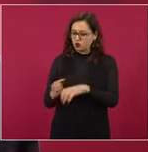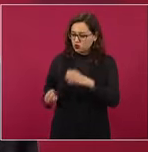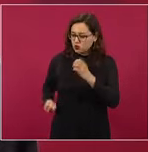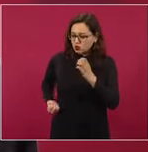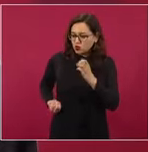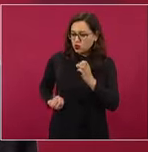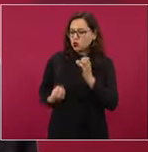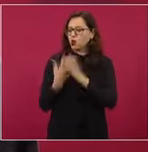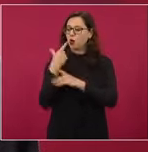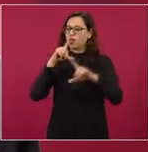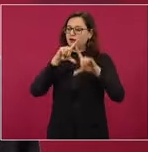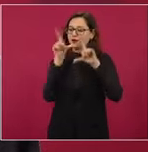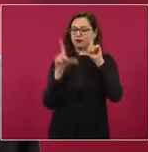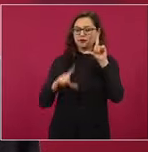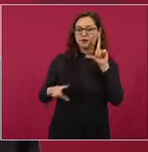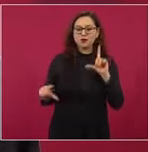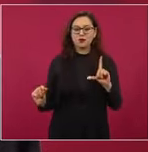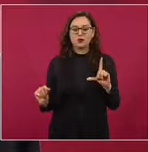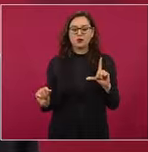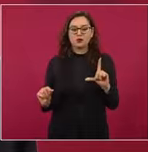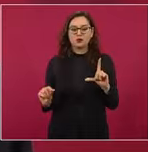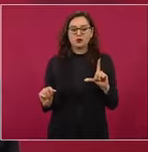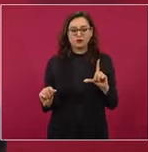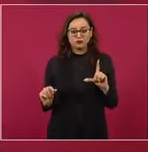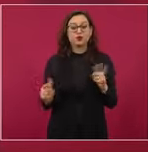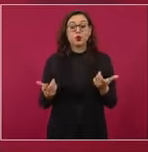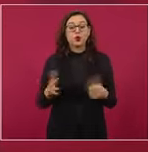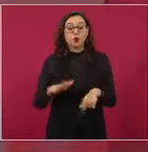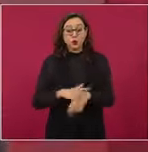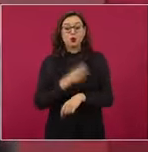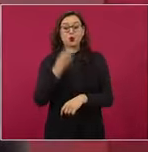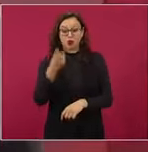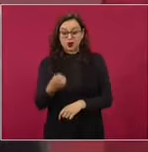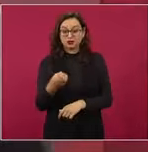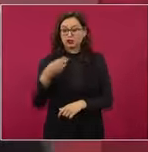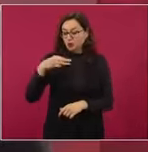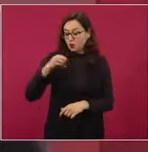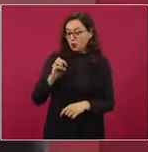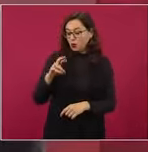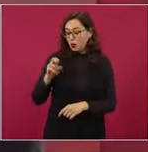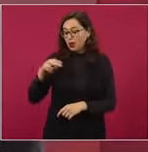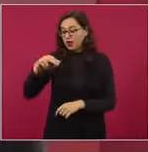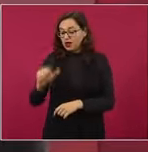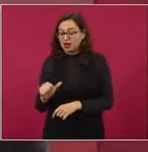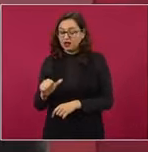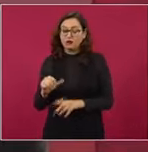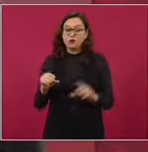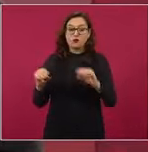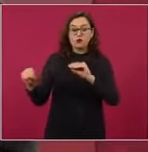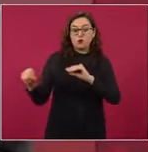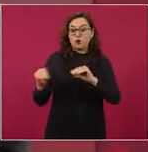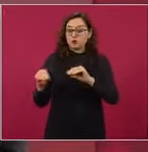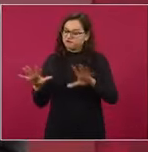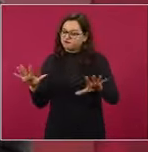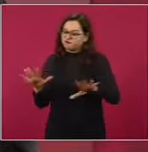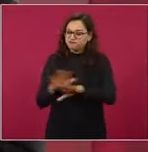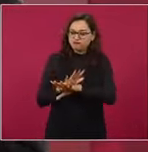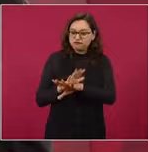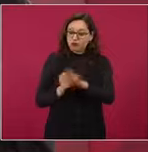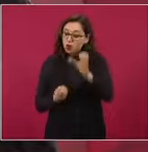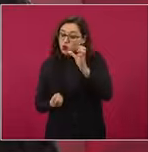nacional. Por eso el movimiento de regeneración nacional, así se llama,